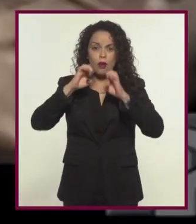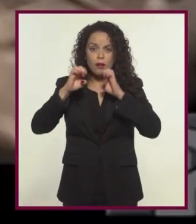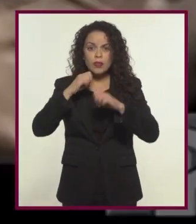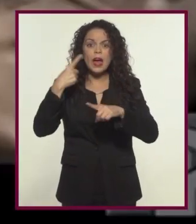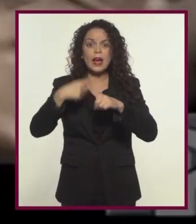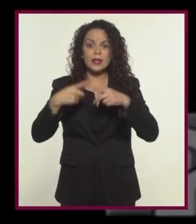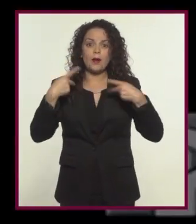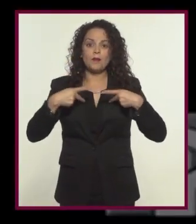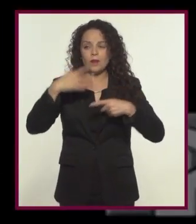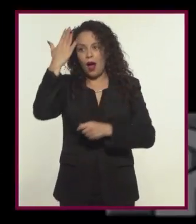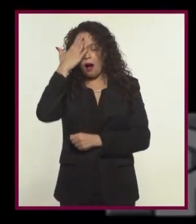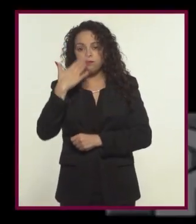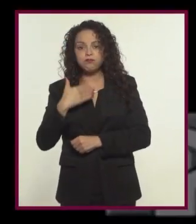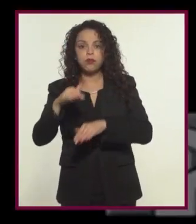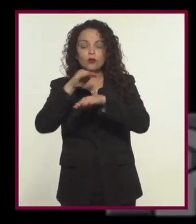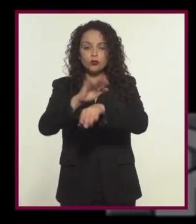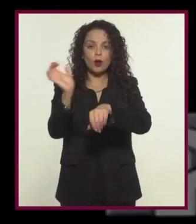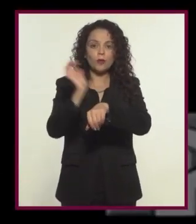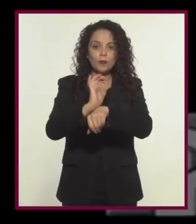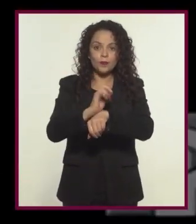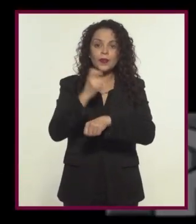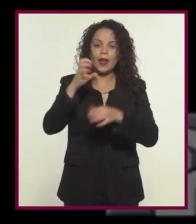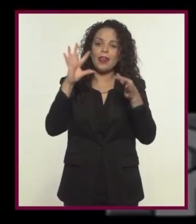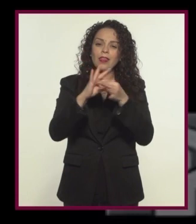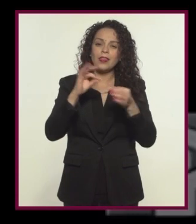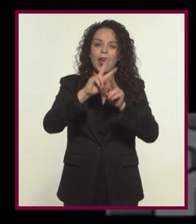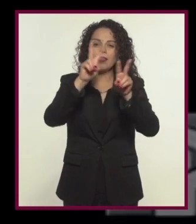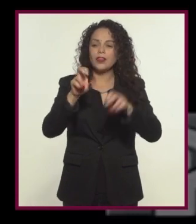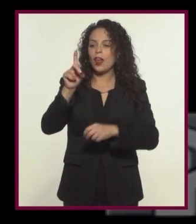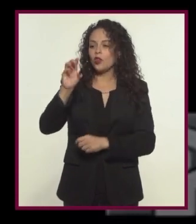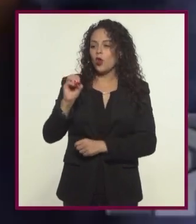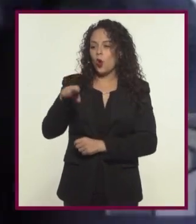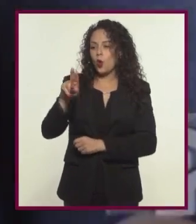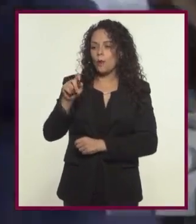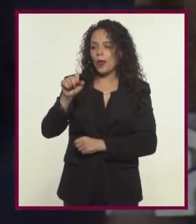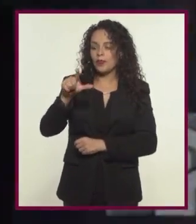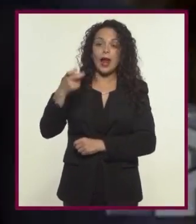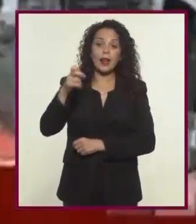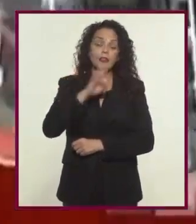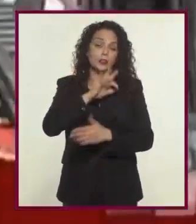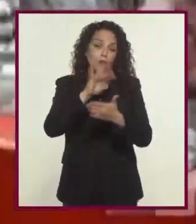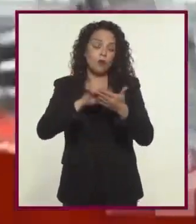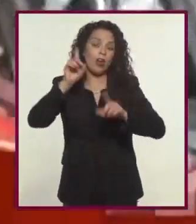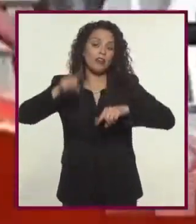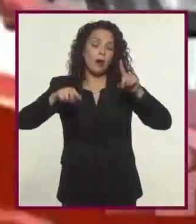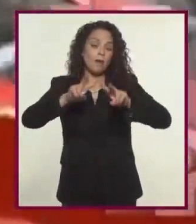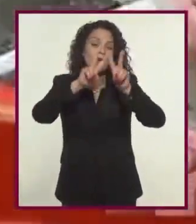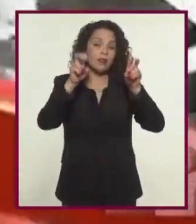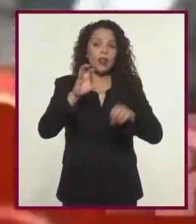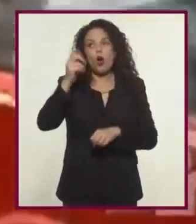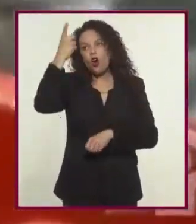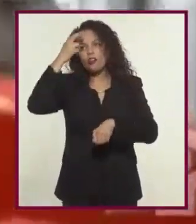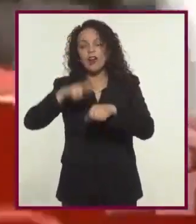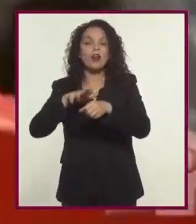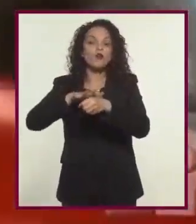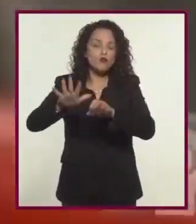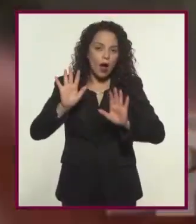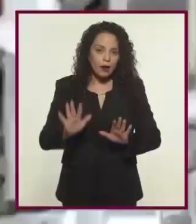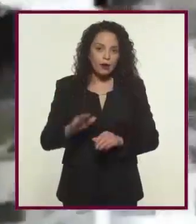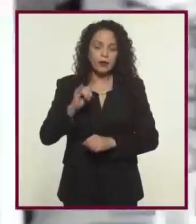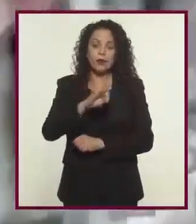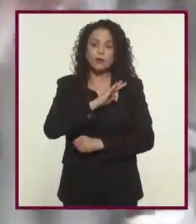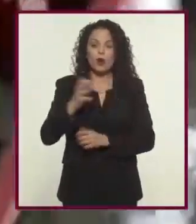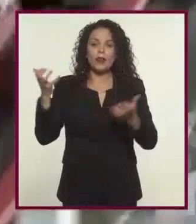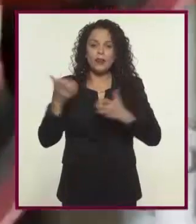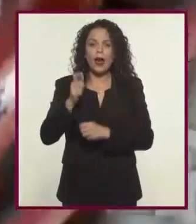38 entrevistas a cineastas que hablan sobre el mundo del documental La obra se puede leer según los temas o según